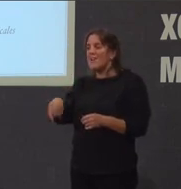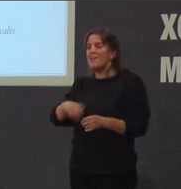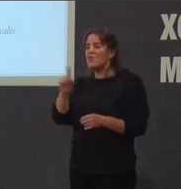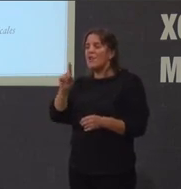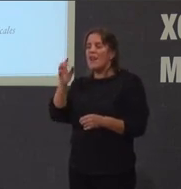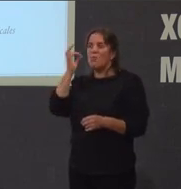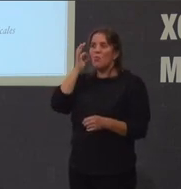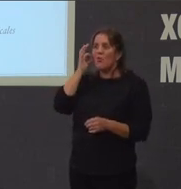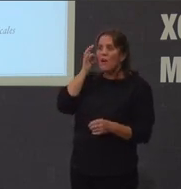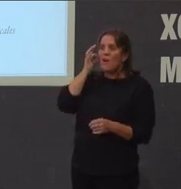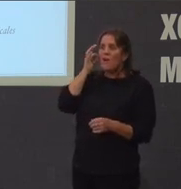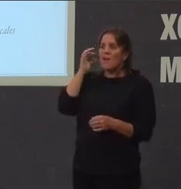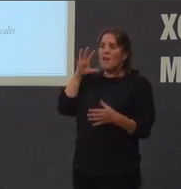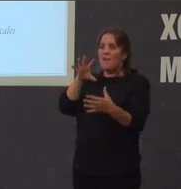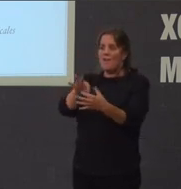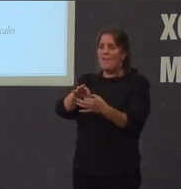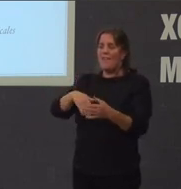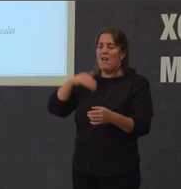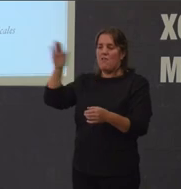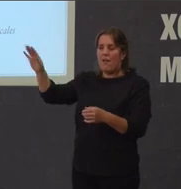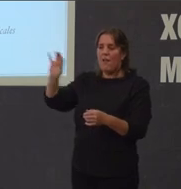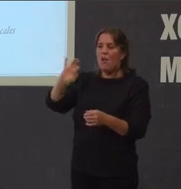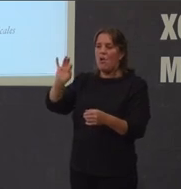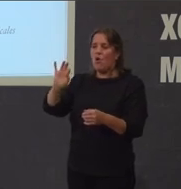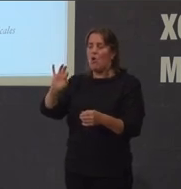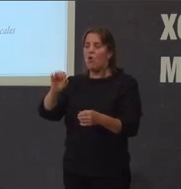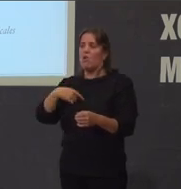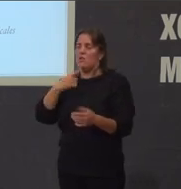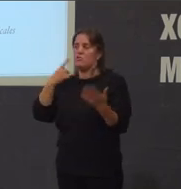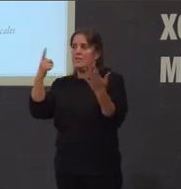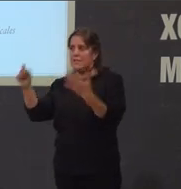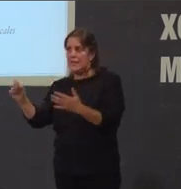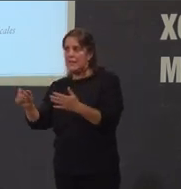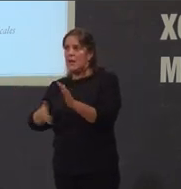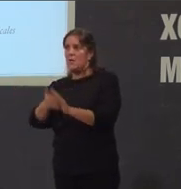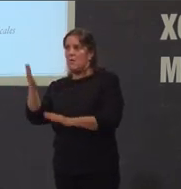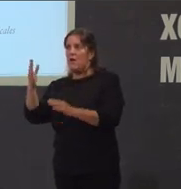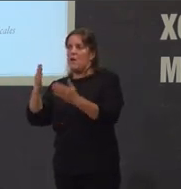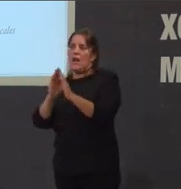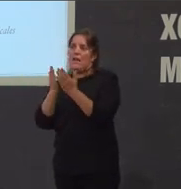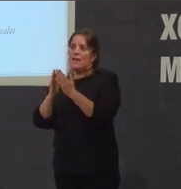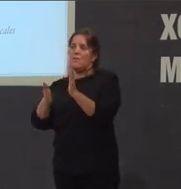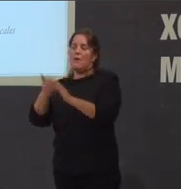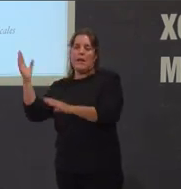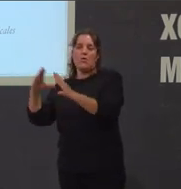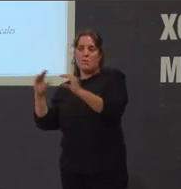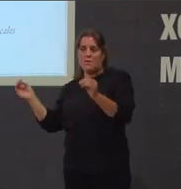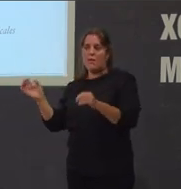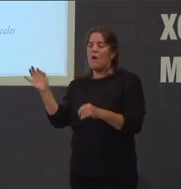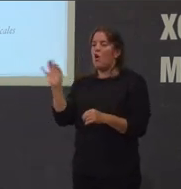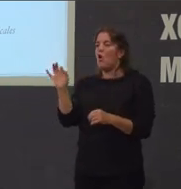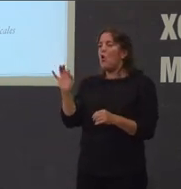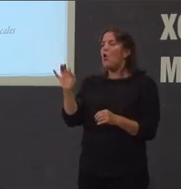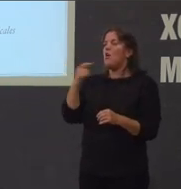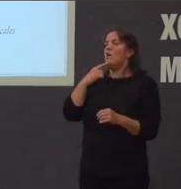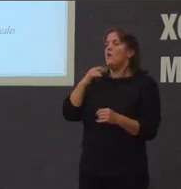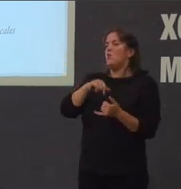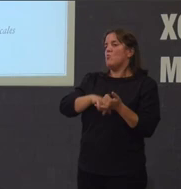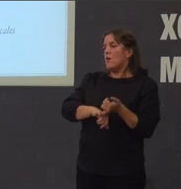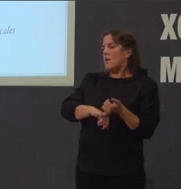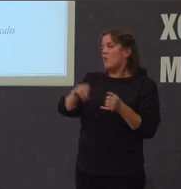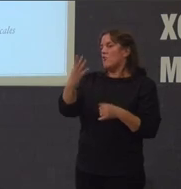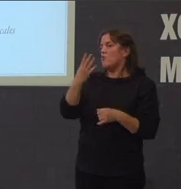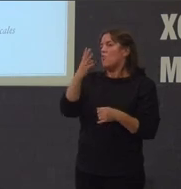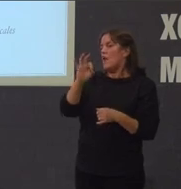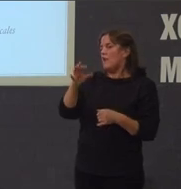mesmo ser muller asociada a falange nos anos 60 para que che deran a cartilla para ir para a universidad que ser muller dos coros y danzas nos anos